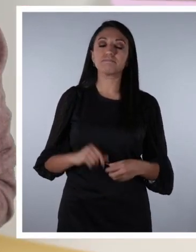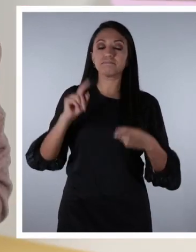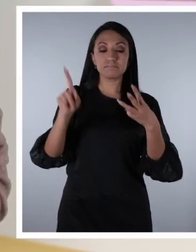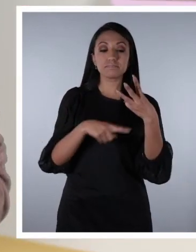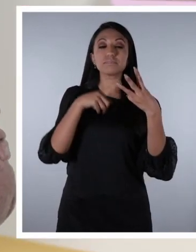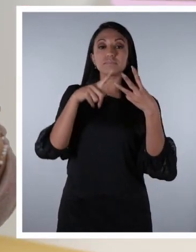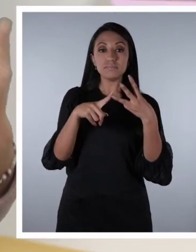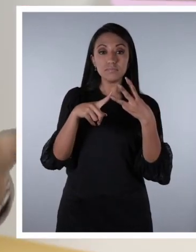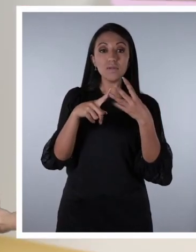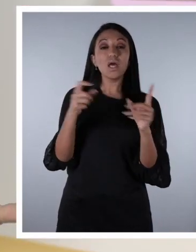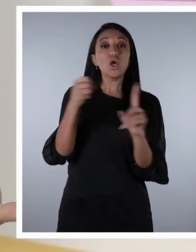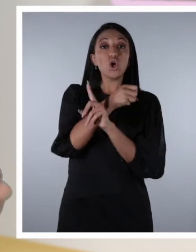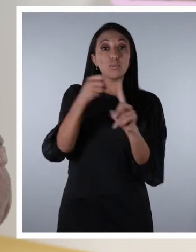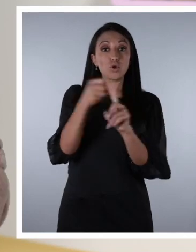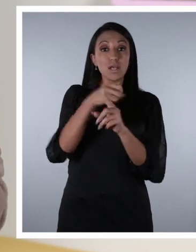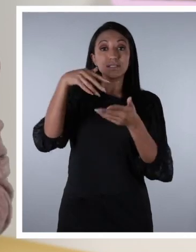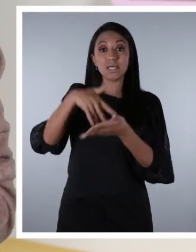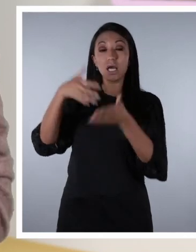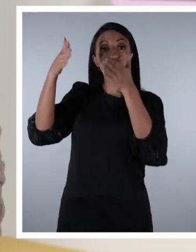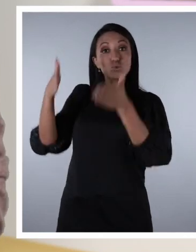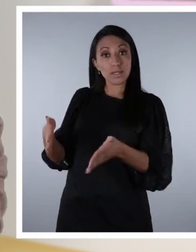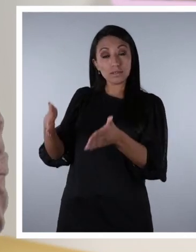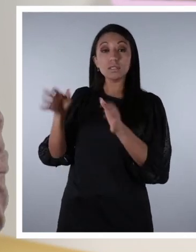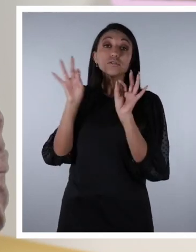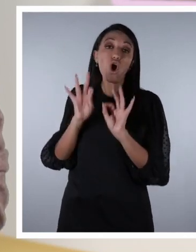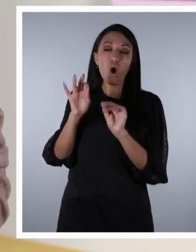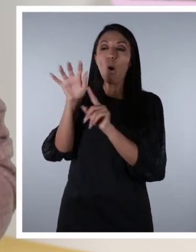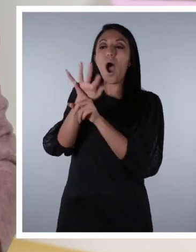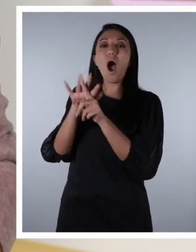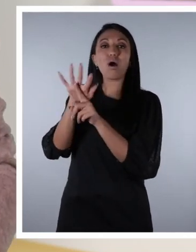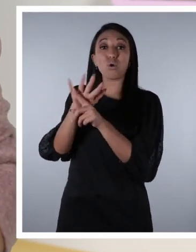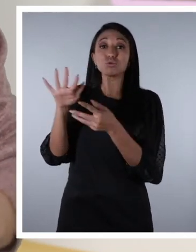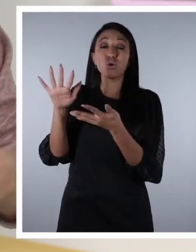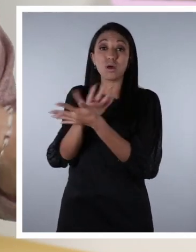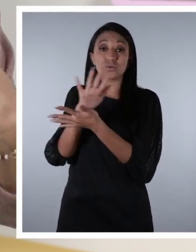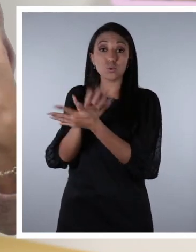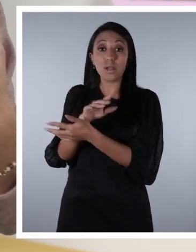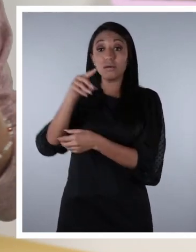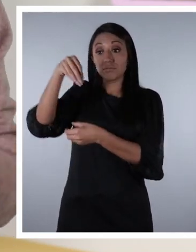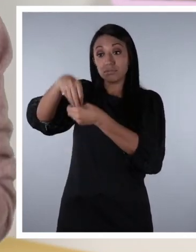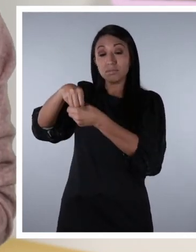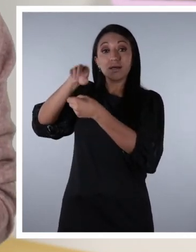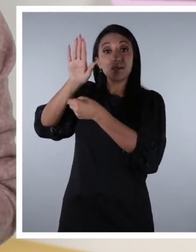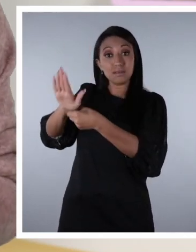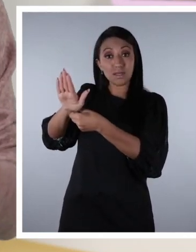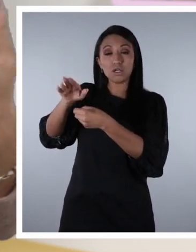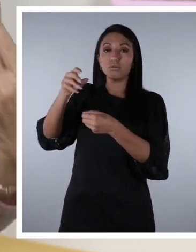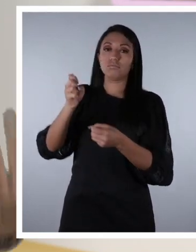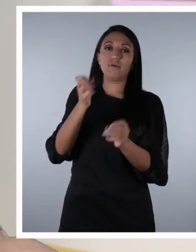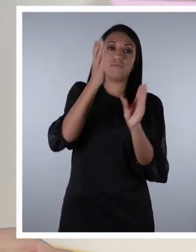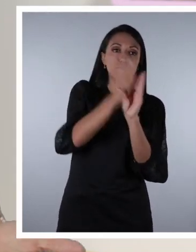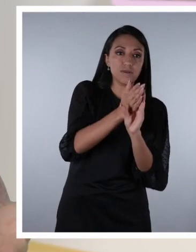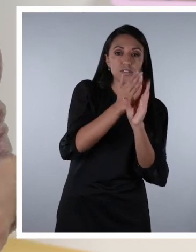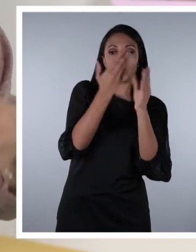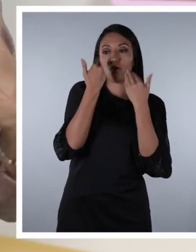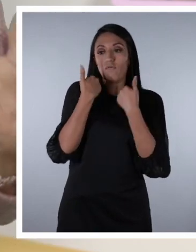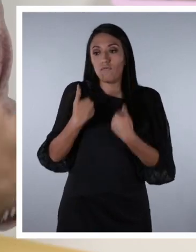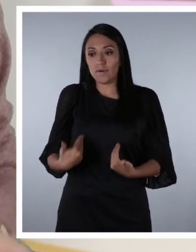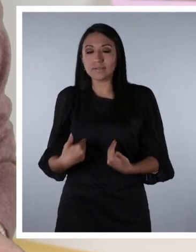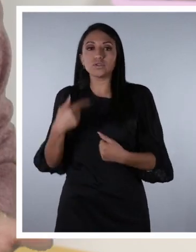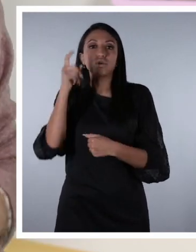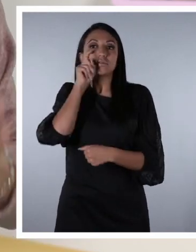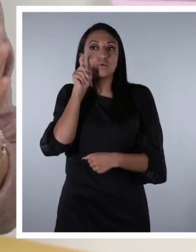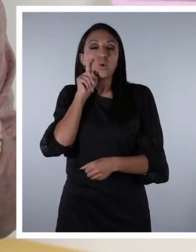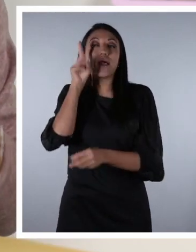Violencia entre estudiantes o acoso escolar son casos de violencia física, psicológica o